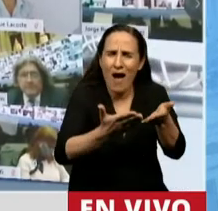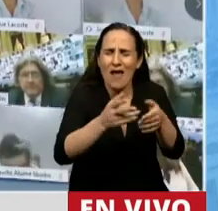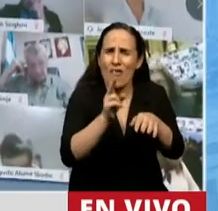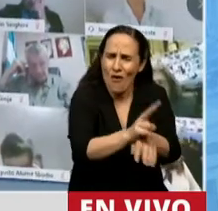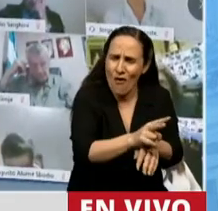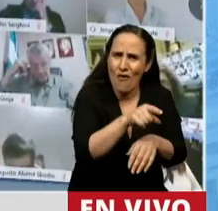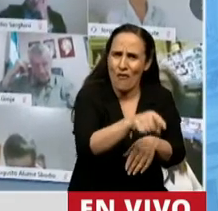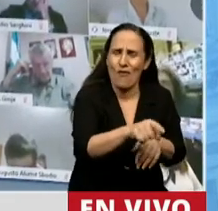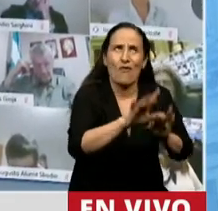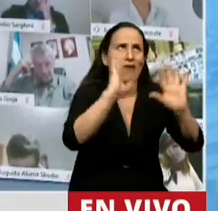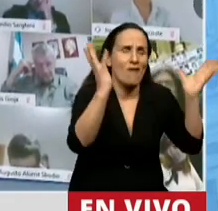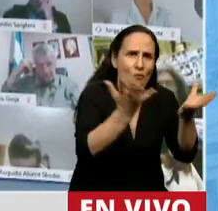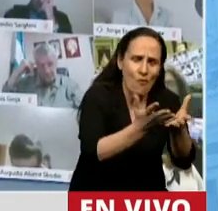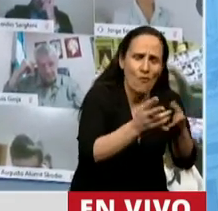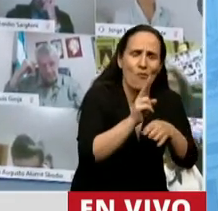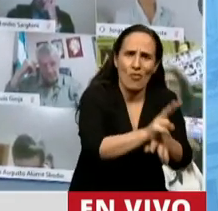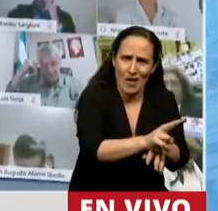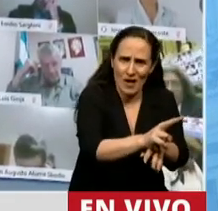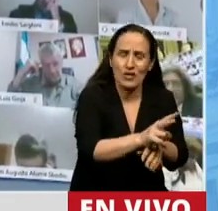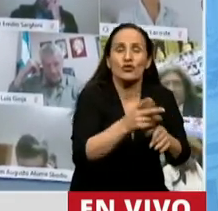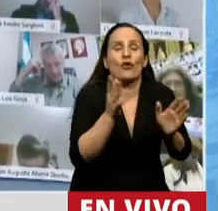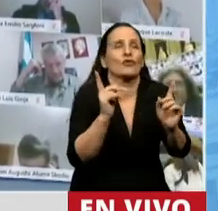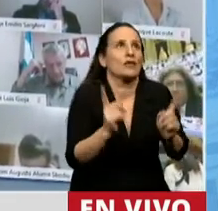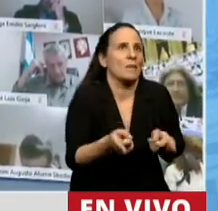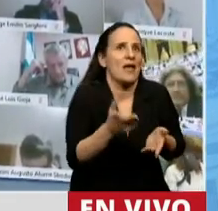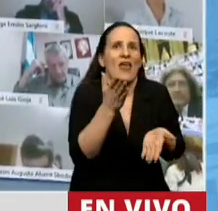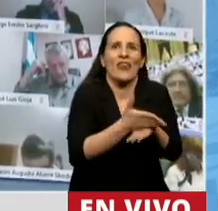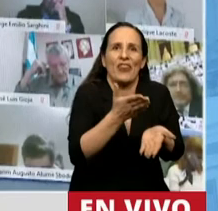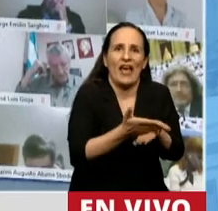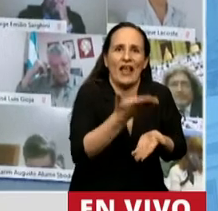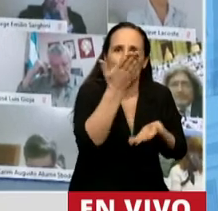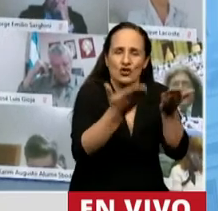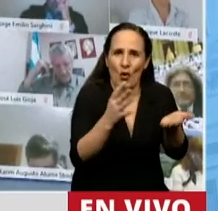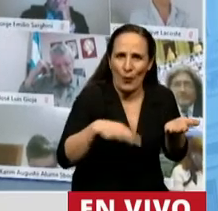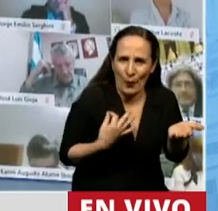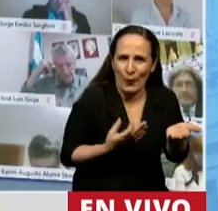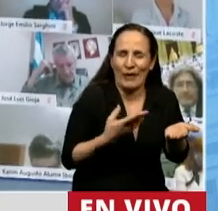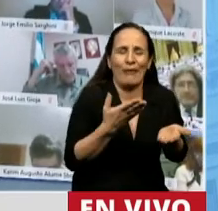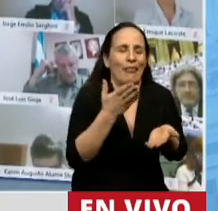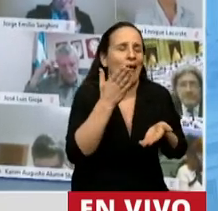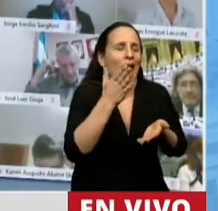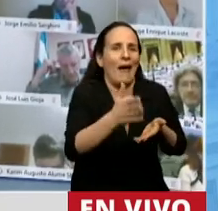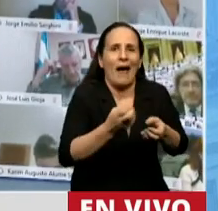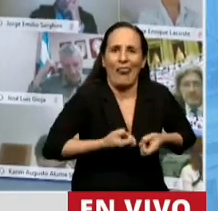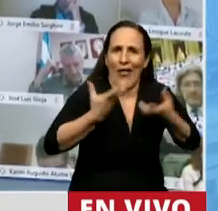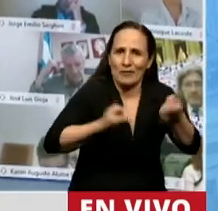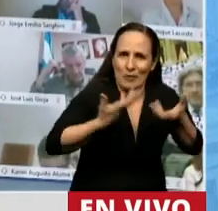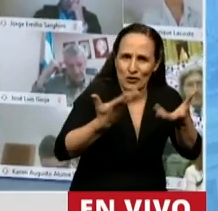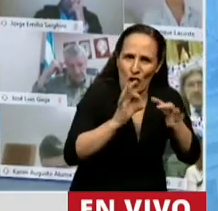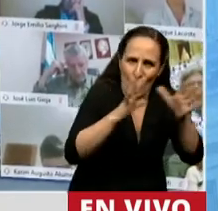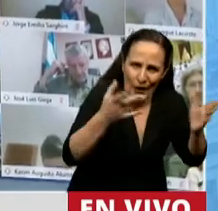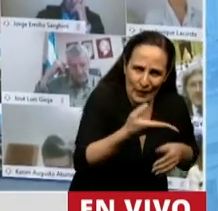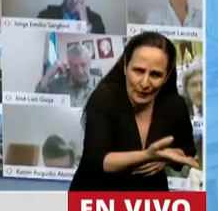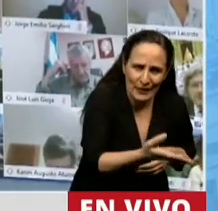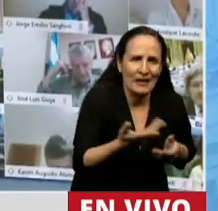y por supuesto incluido el derecho a la vida, la integridad personal, la libertad de opinión, de expresión, el